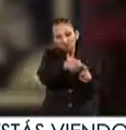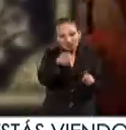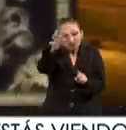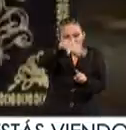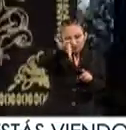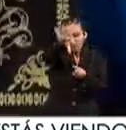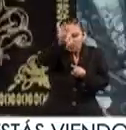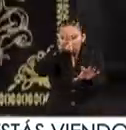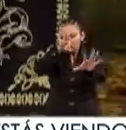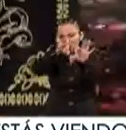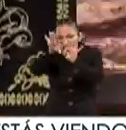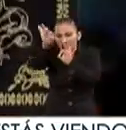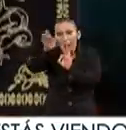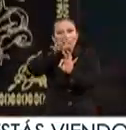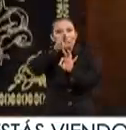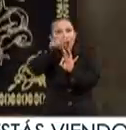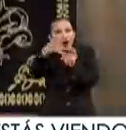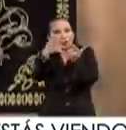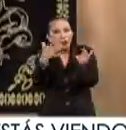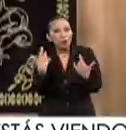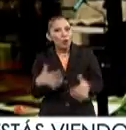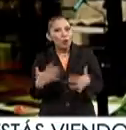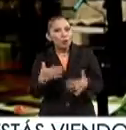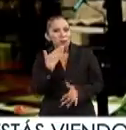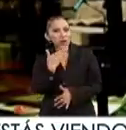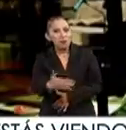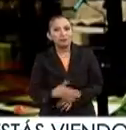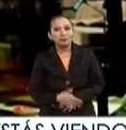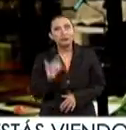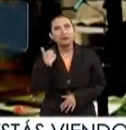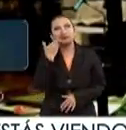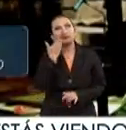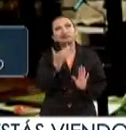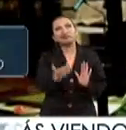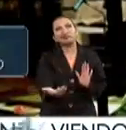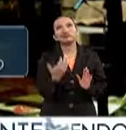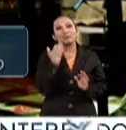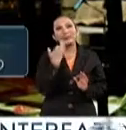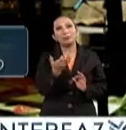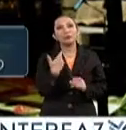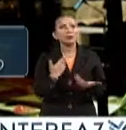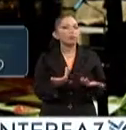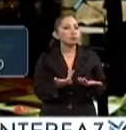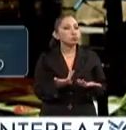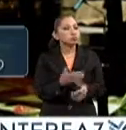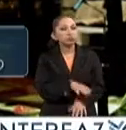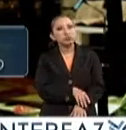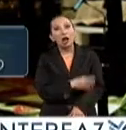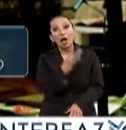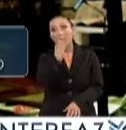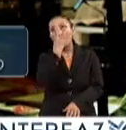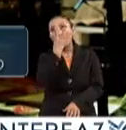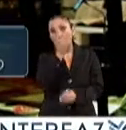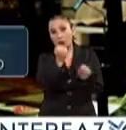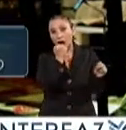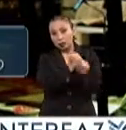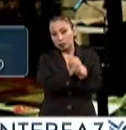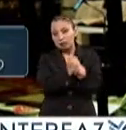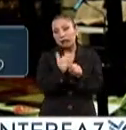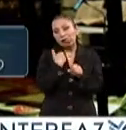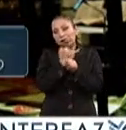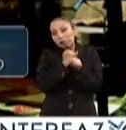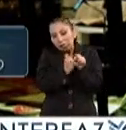a elegir aquellos con los mejores relatos. Me tardé prácticamente cuatro años